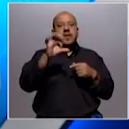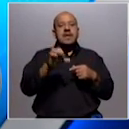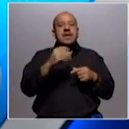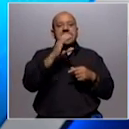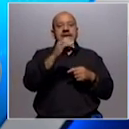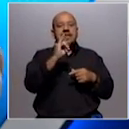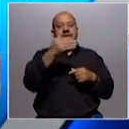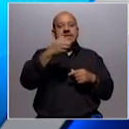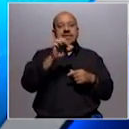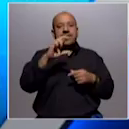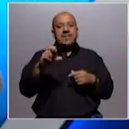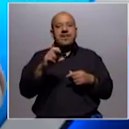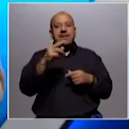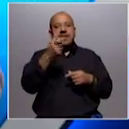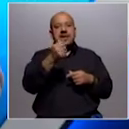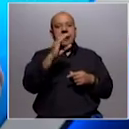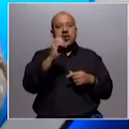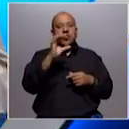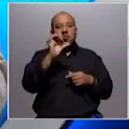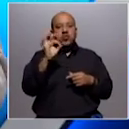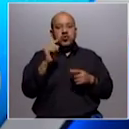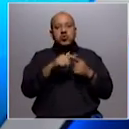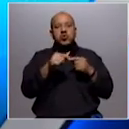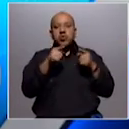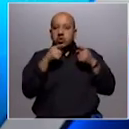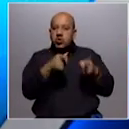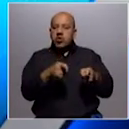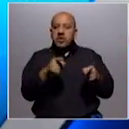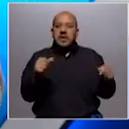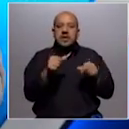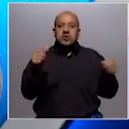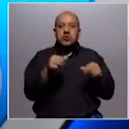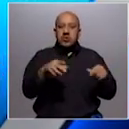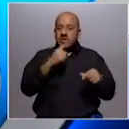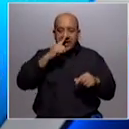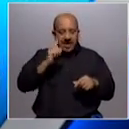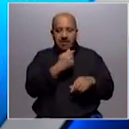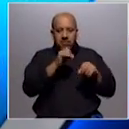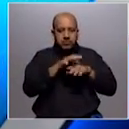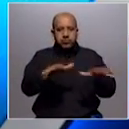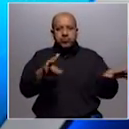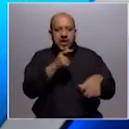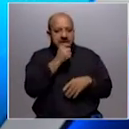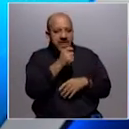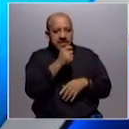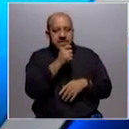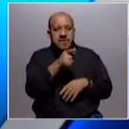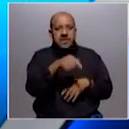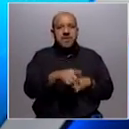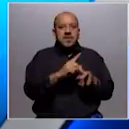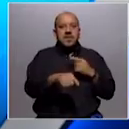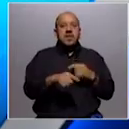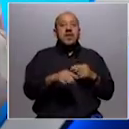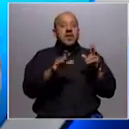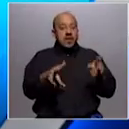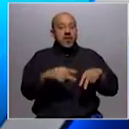con un niño entrevistado en un medio... ...que generó que rápidamente durante la asunción de la calle POU uno de los trending